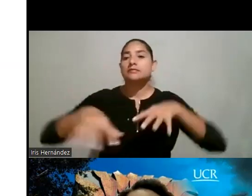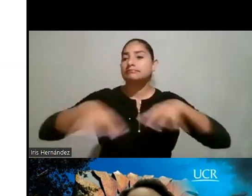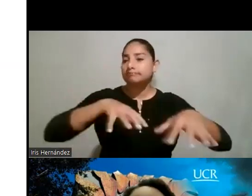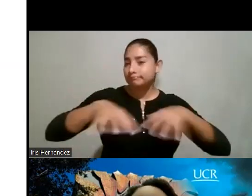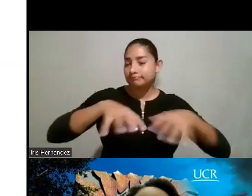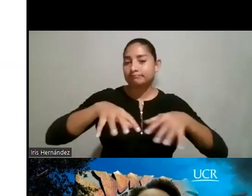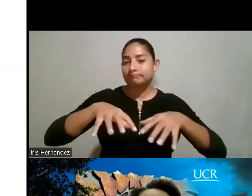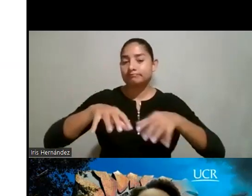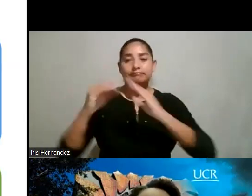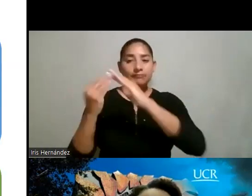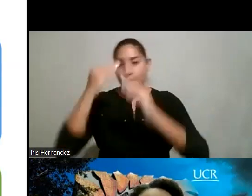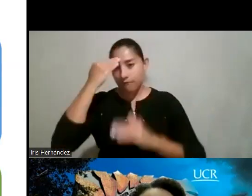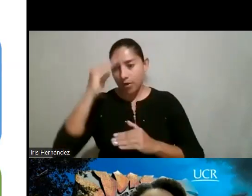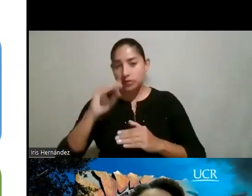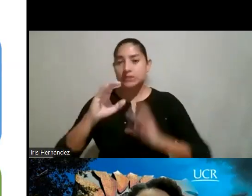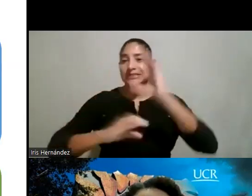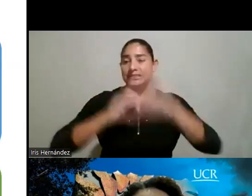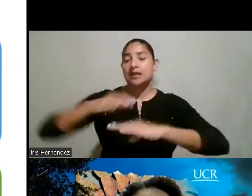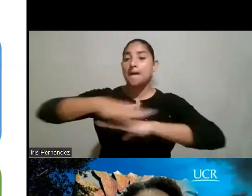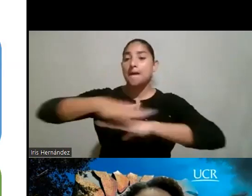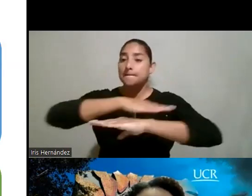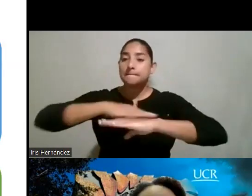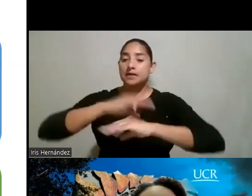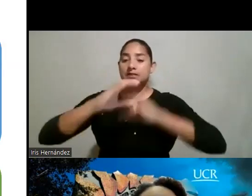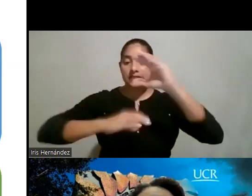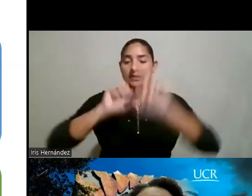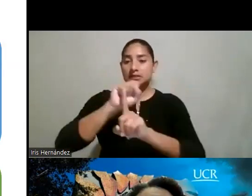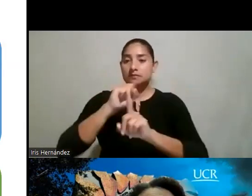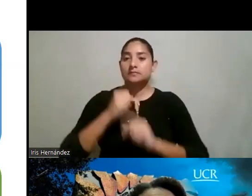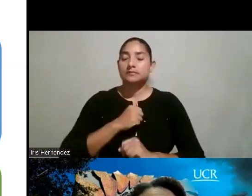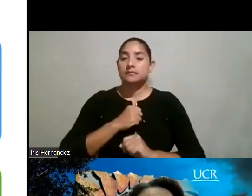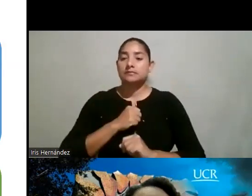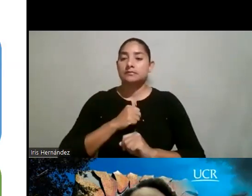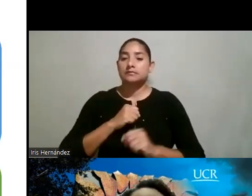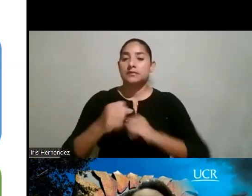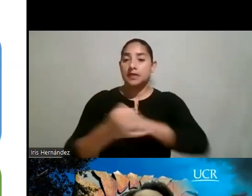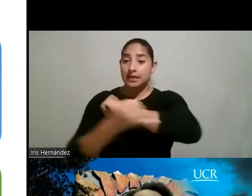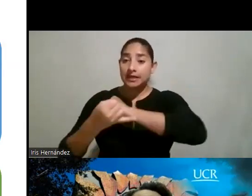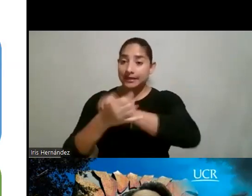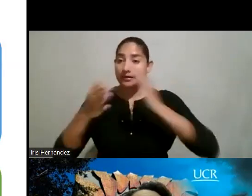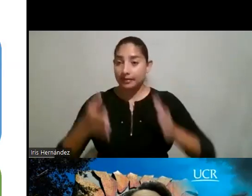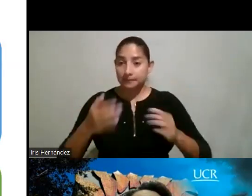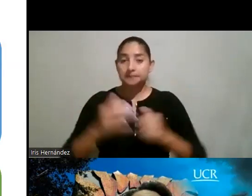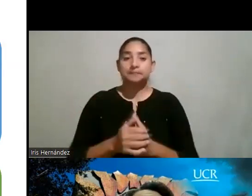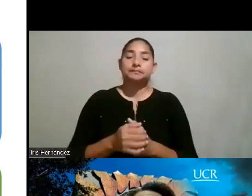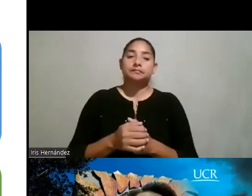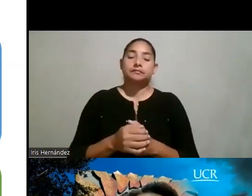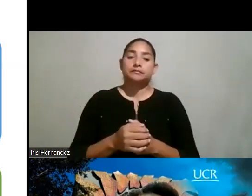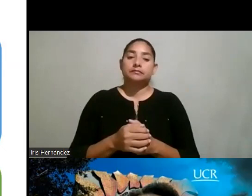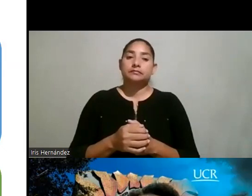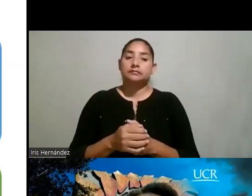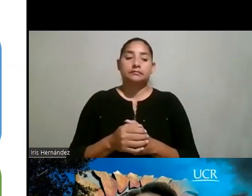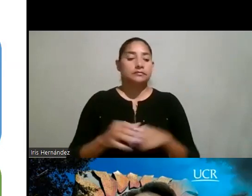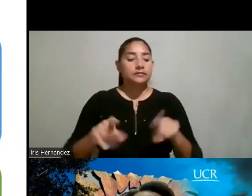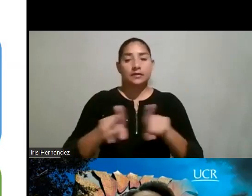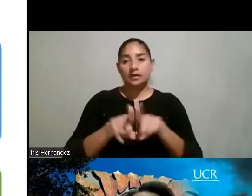Facultad de Ciencias Básicas y de la Facultad de Ciencias Sociales... de Ingeniería, perdón. También fue muy